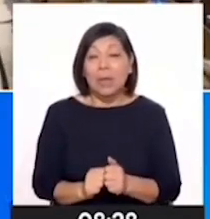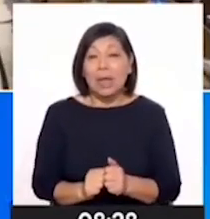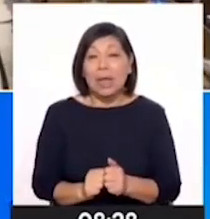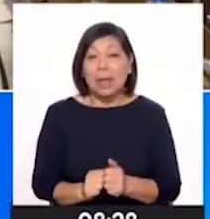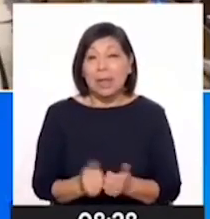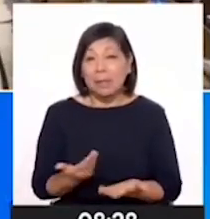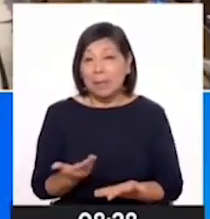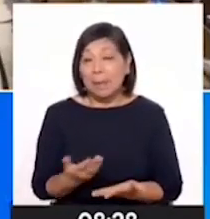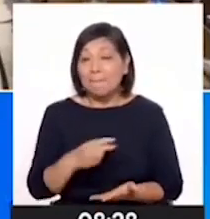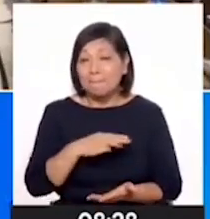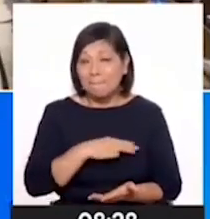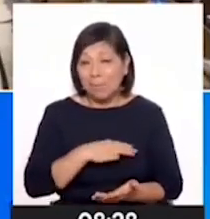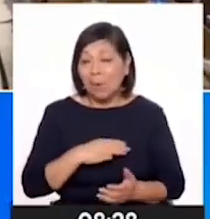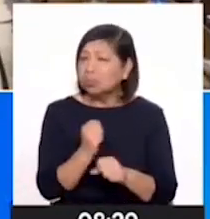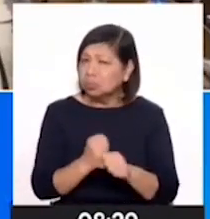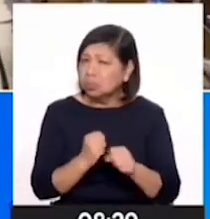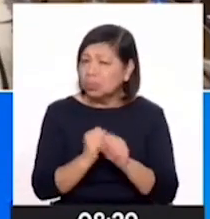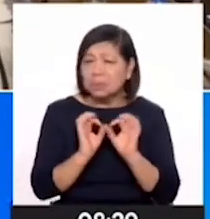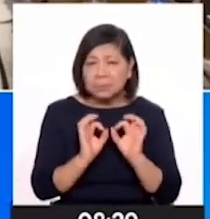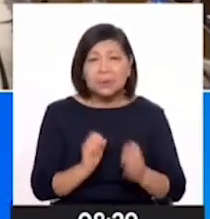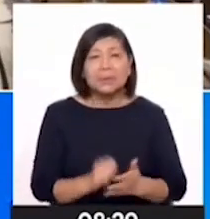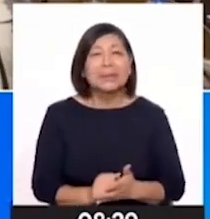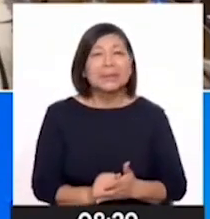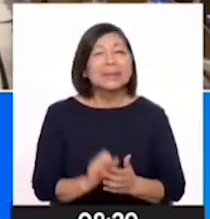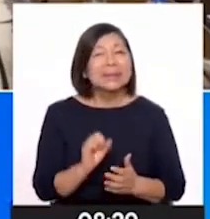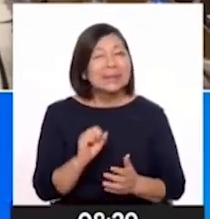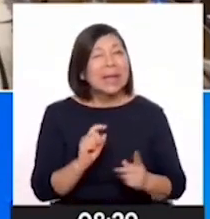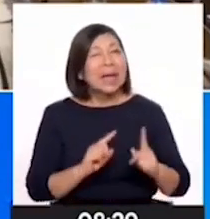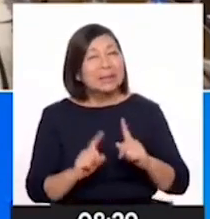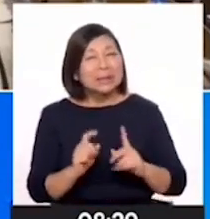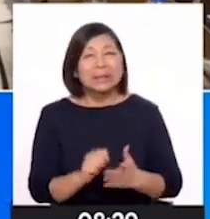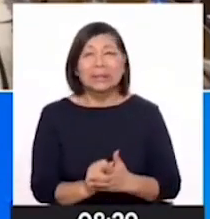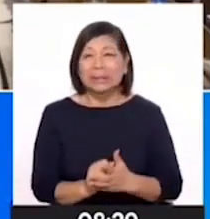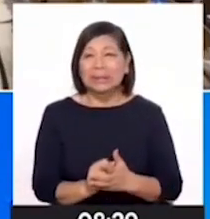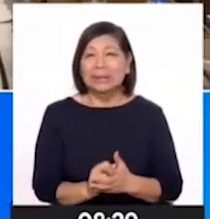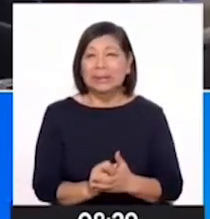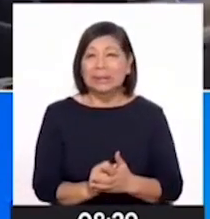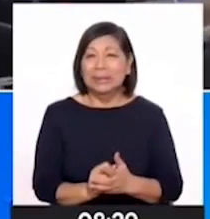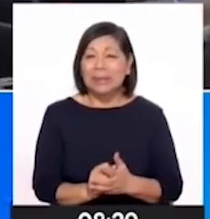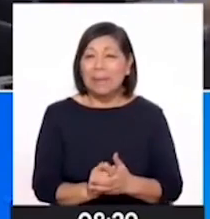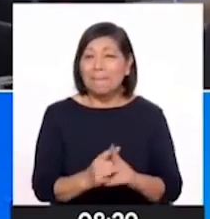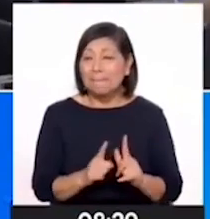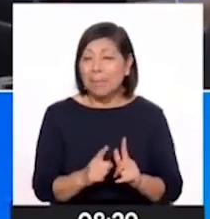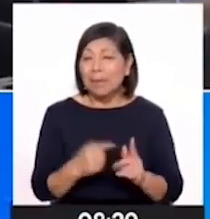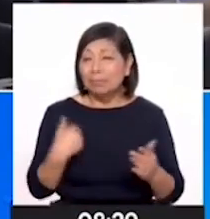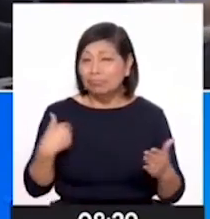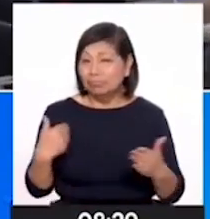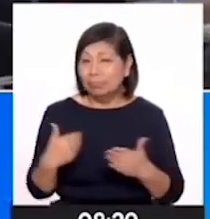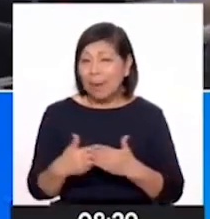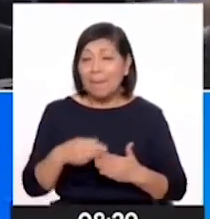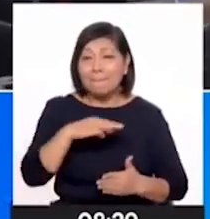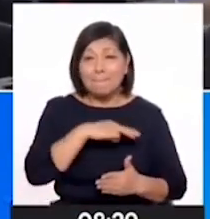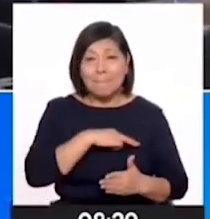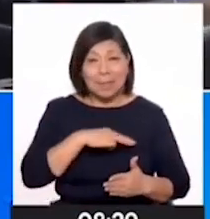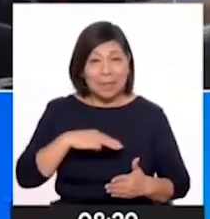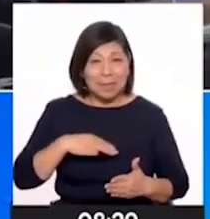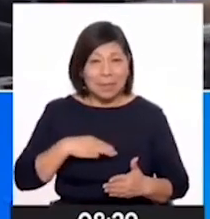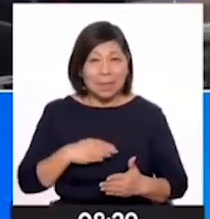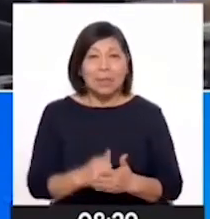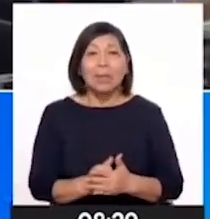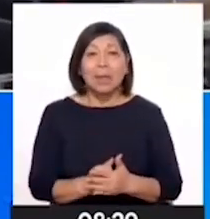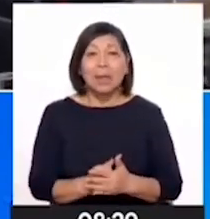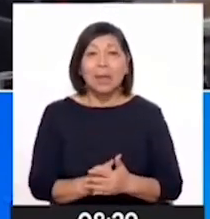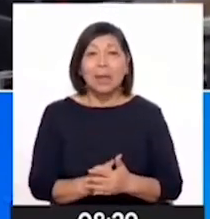ministro, pueda concretar. Un poco sí, voy a afianzar mi acercamiento a la ministra de